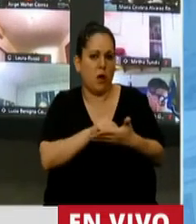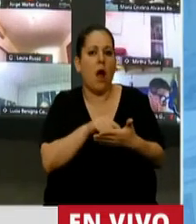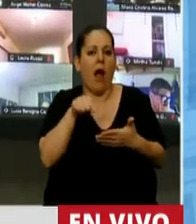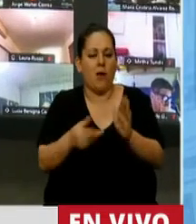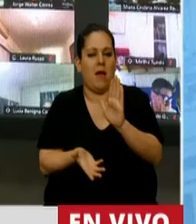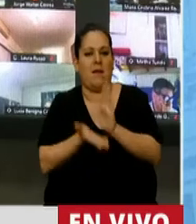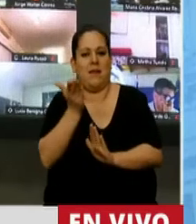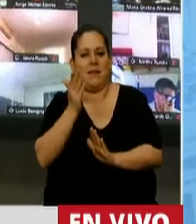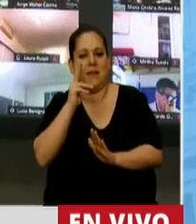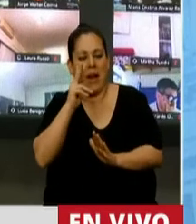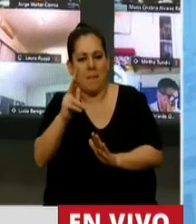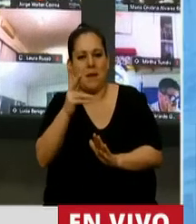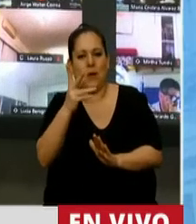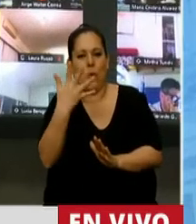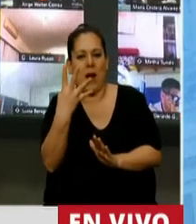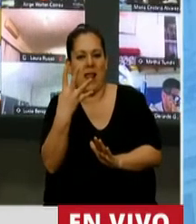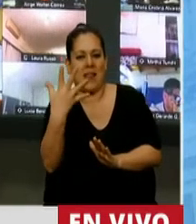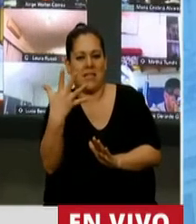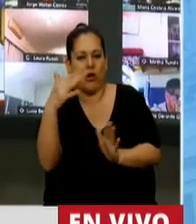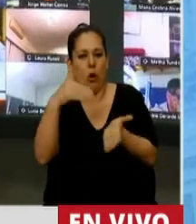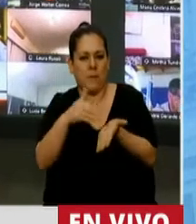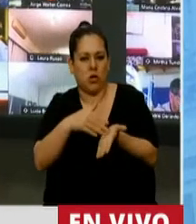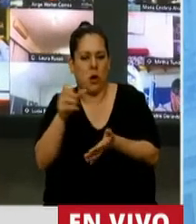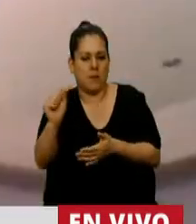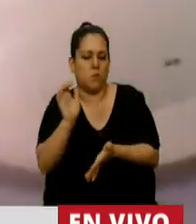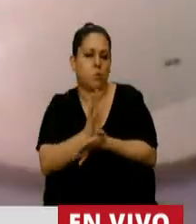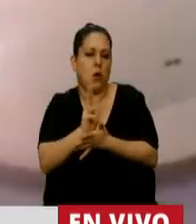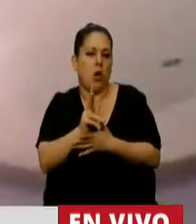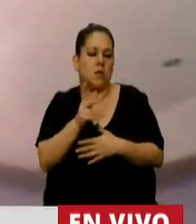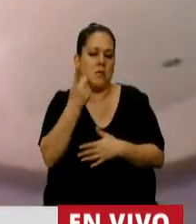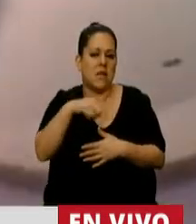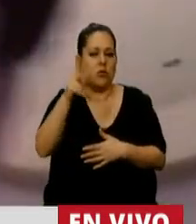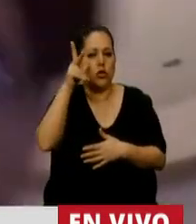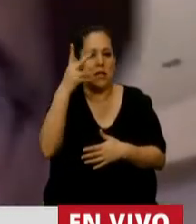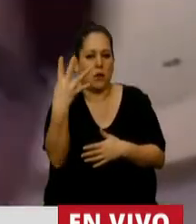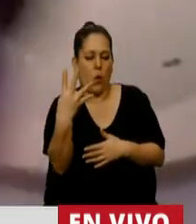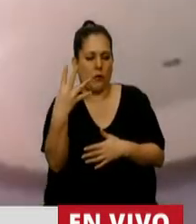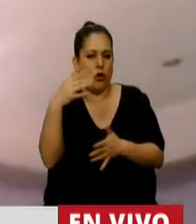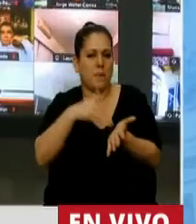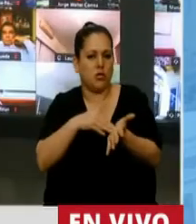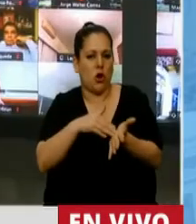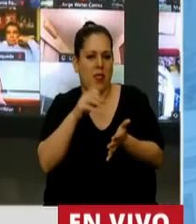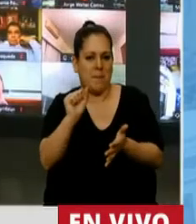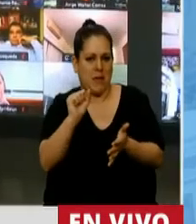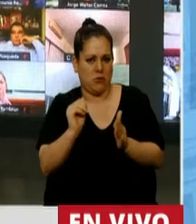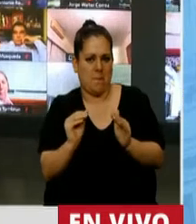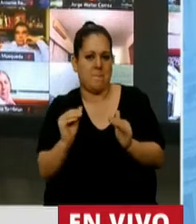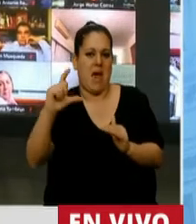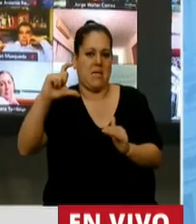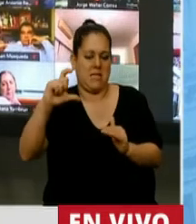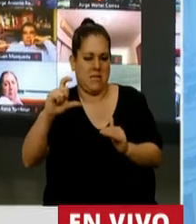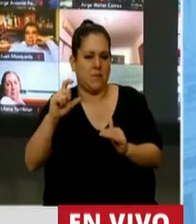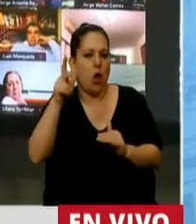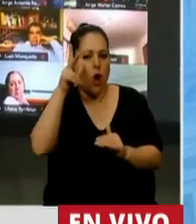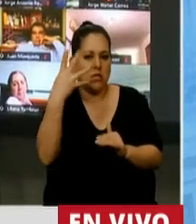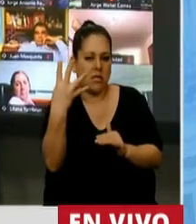.545 millones de pesos. Esto significa un incremento de 184 millones de pesos a lo que se le debe sumar 84